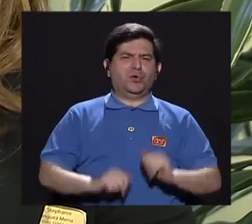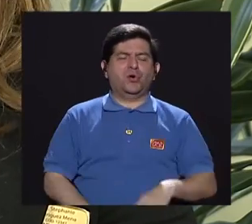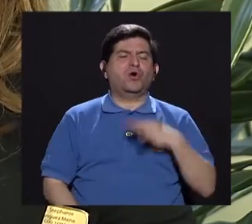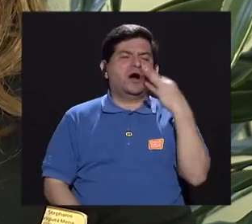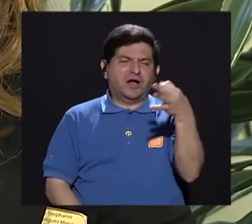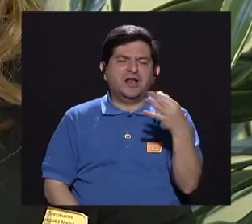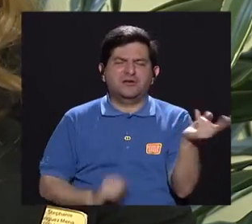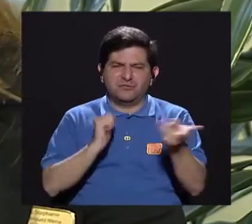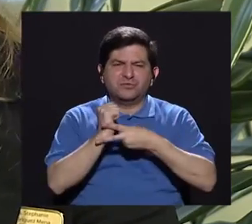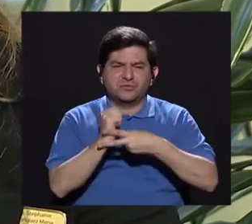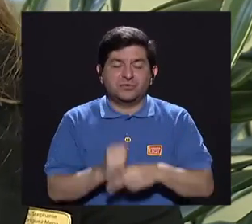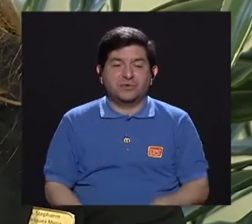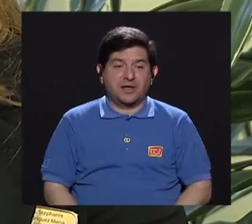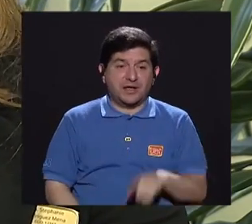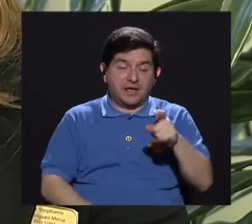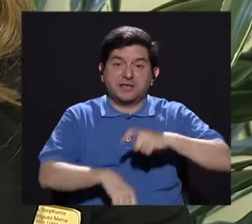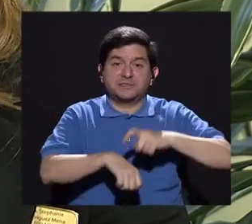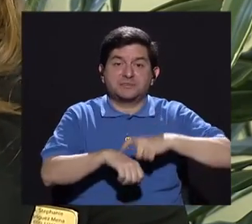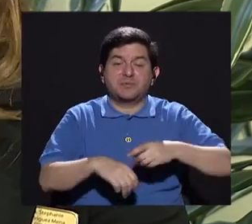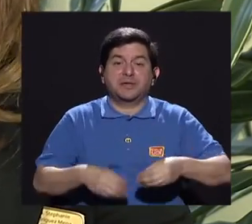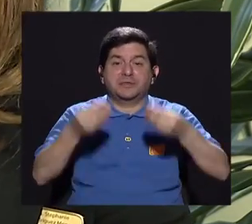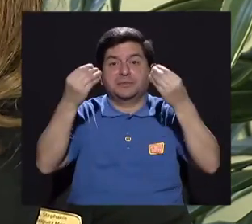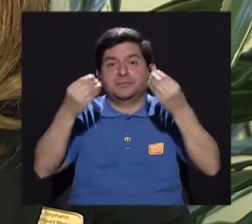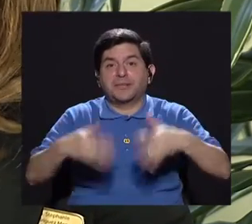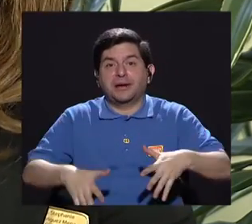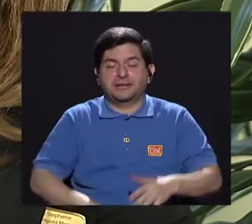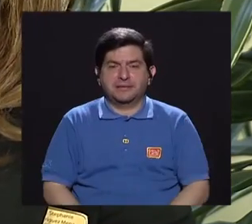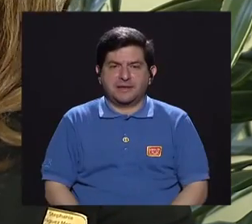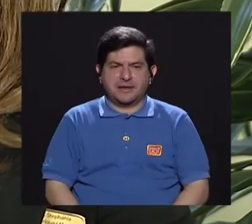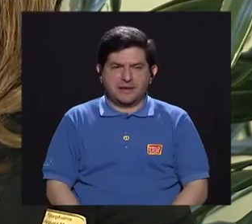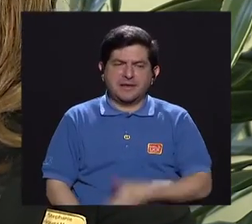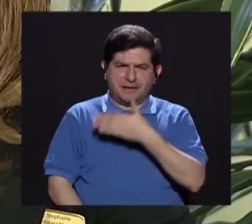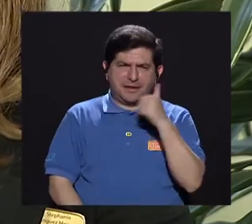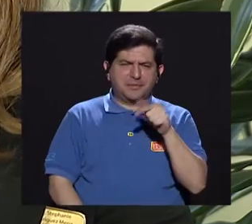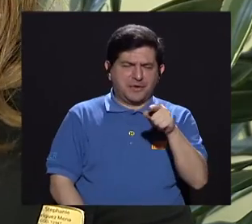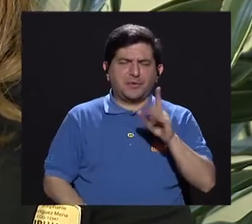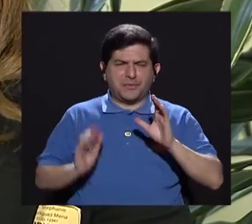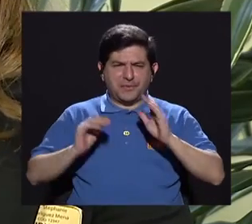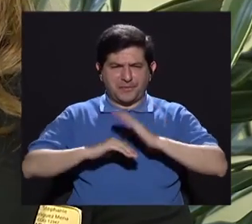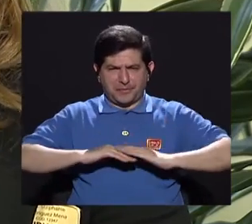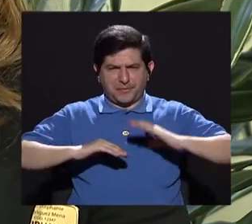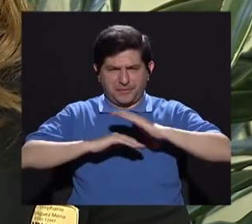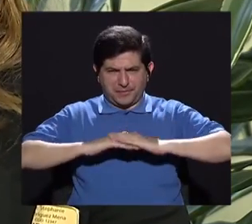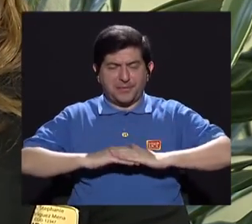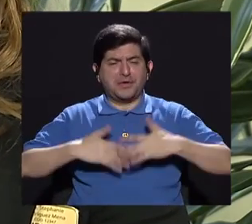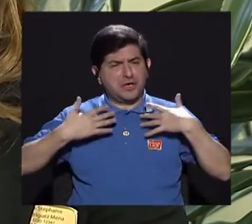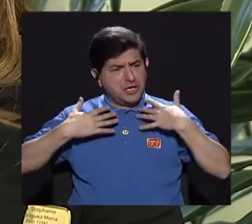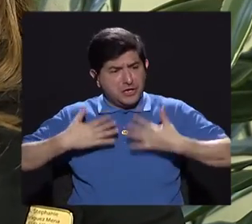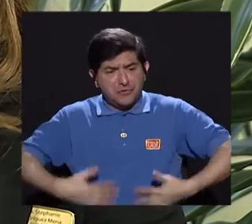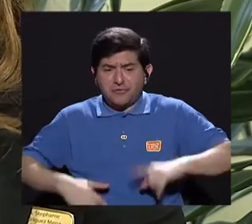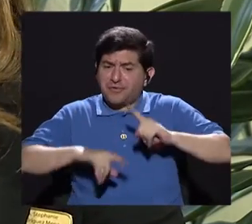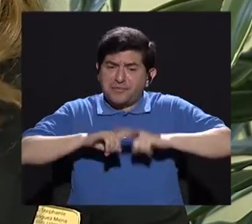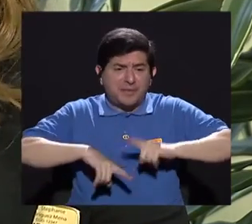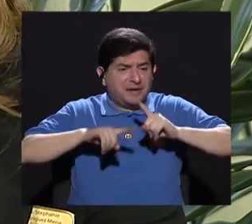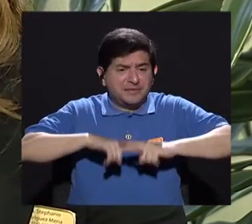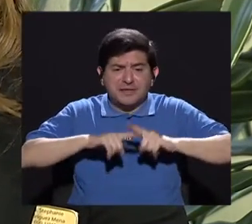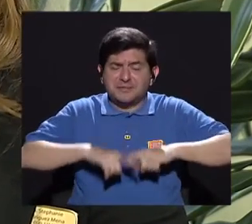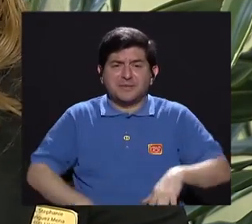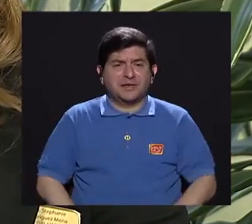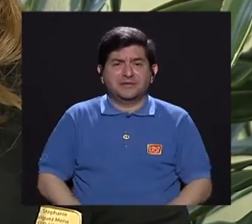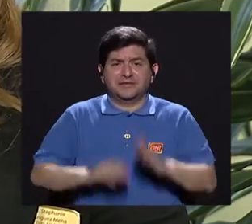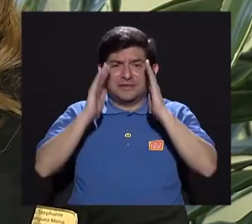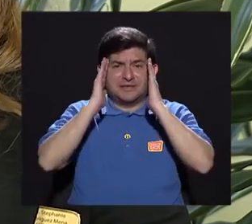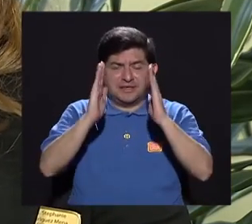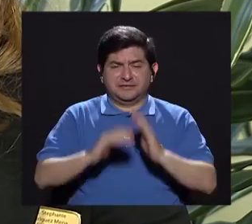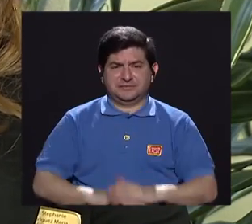mejor la próxima vez, entonces se pierde, tal vez por ellos para que se sientan más cómodos. En cuanto a la ropa, pues depende de las consultas,